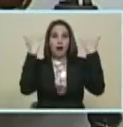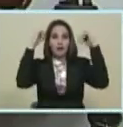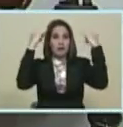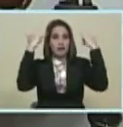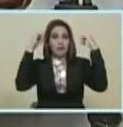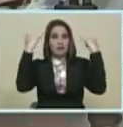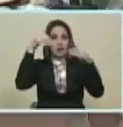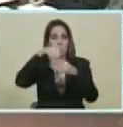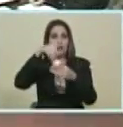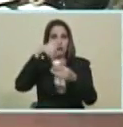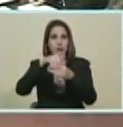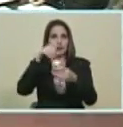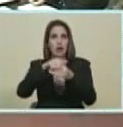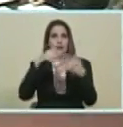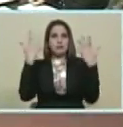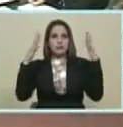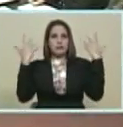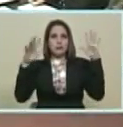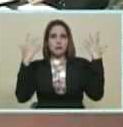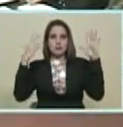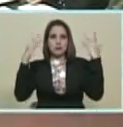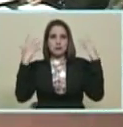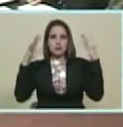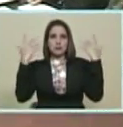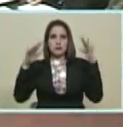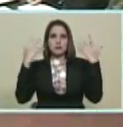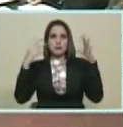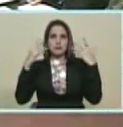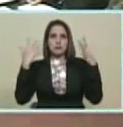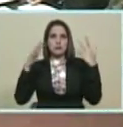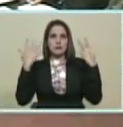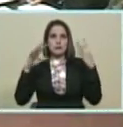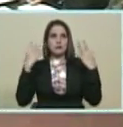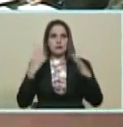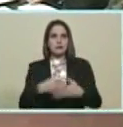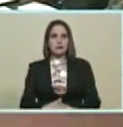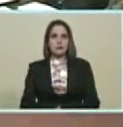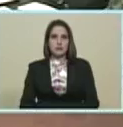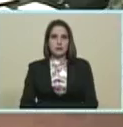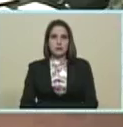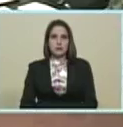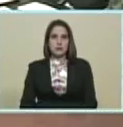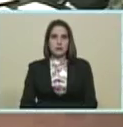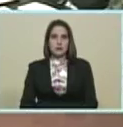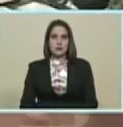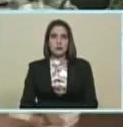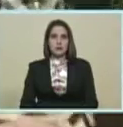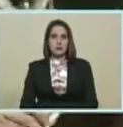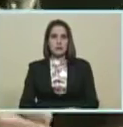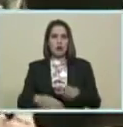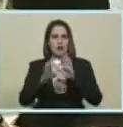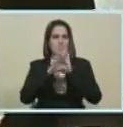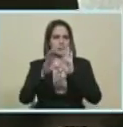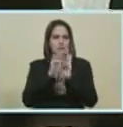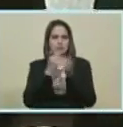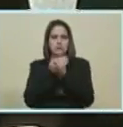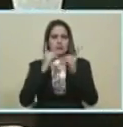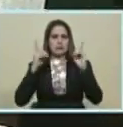electoral... ...15 de octubre... ...elecciones constitucionales... ...constitucionales... ...libres...